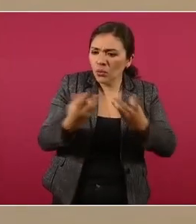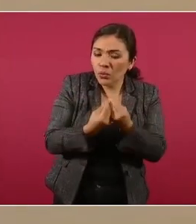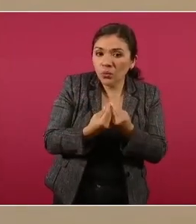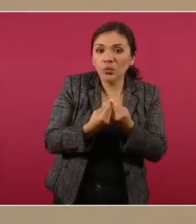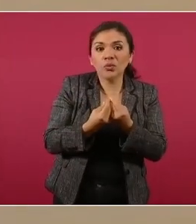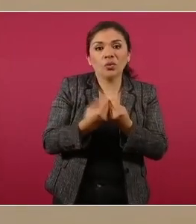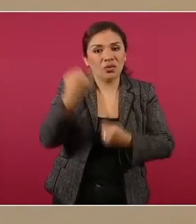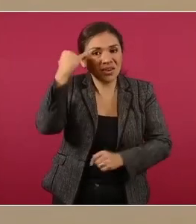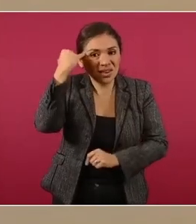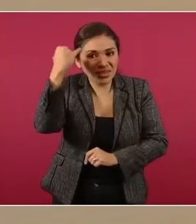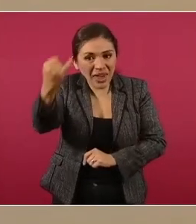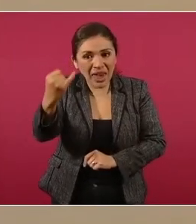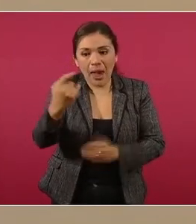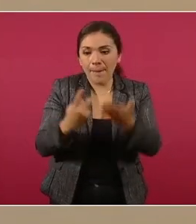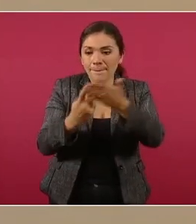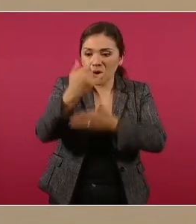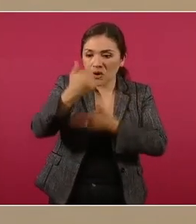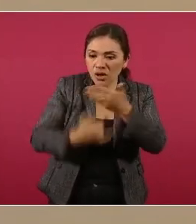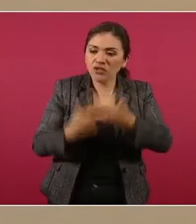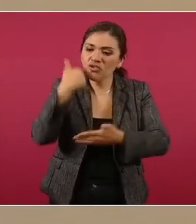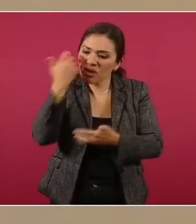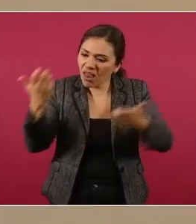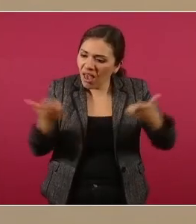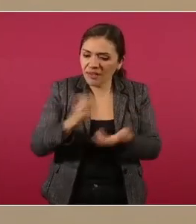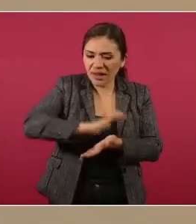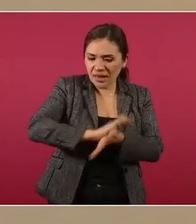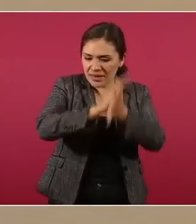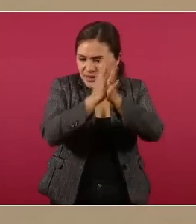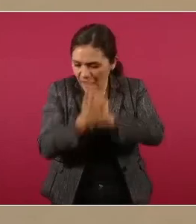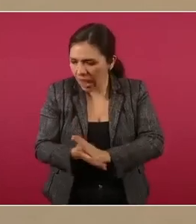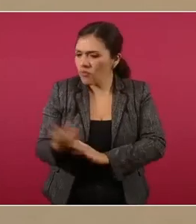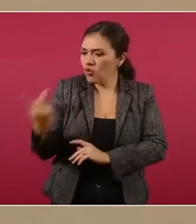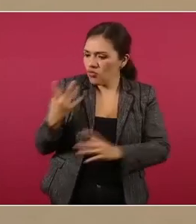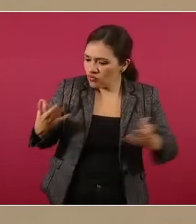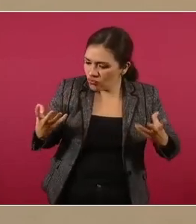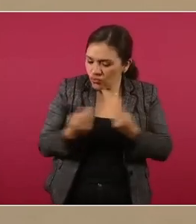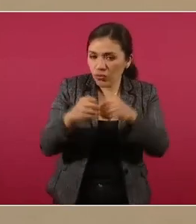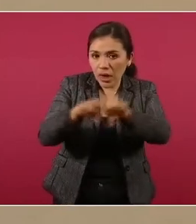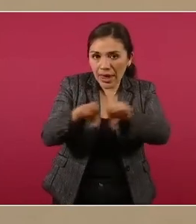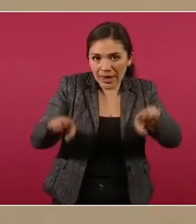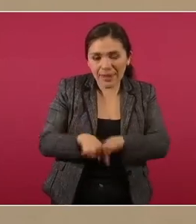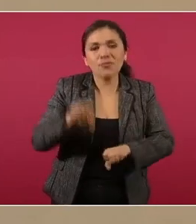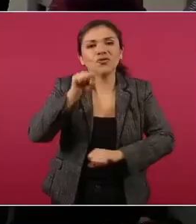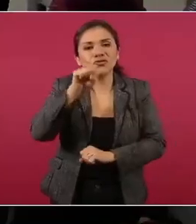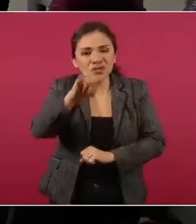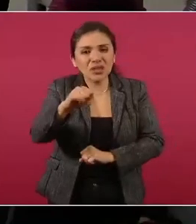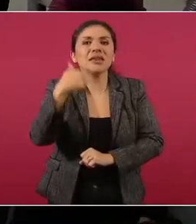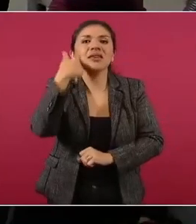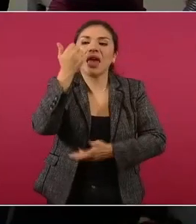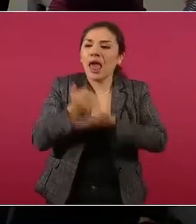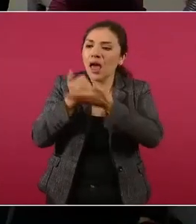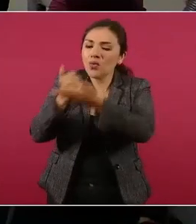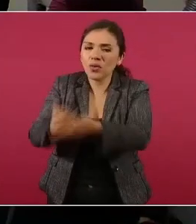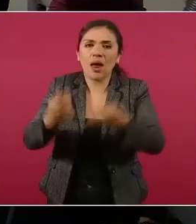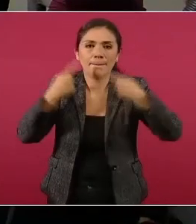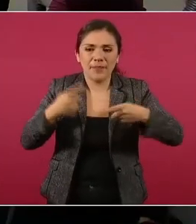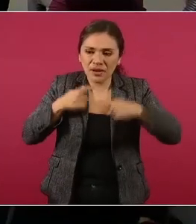en el proyecto de transformación, coincidimos en ayudar al pueblo,